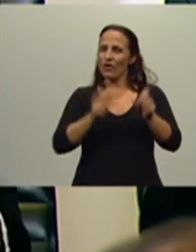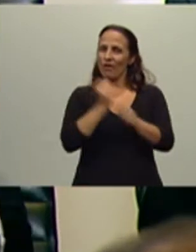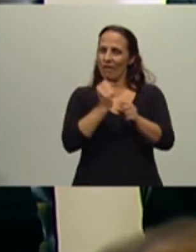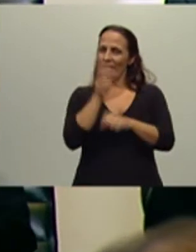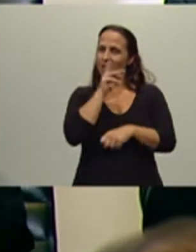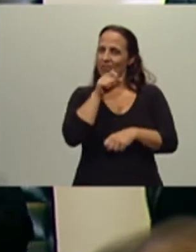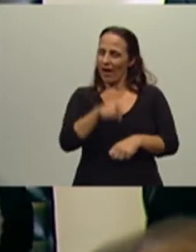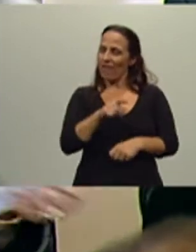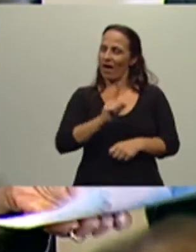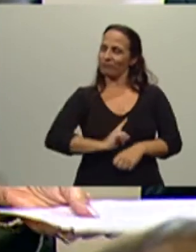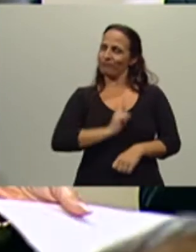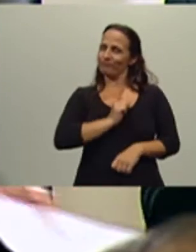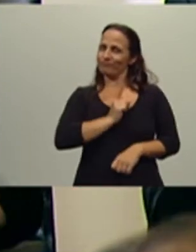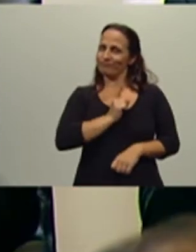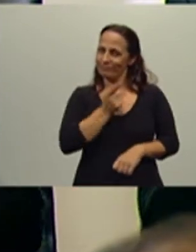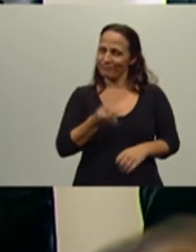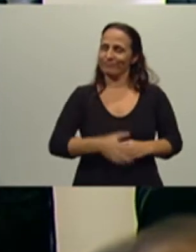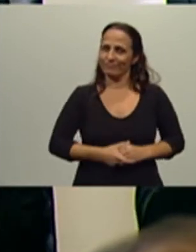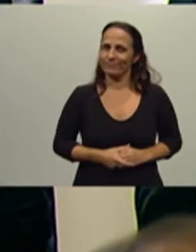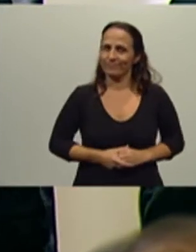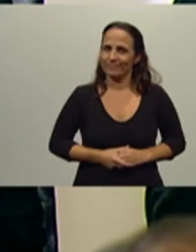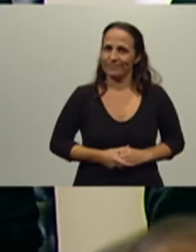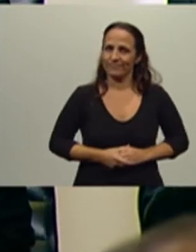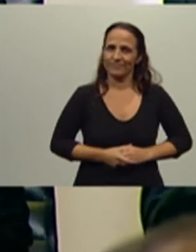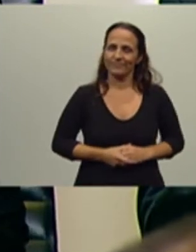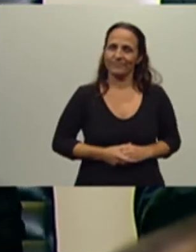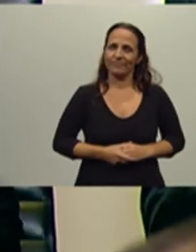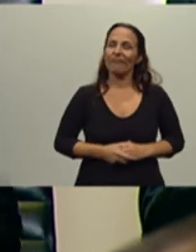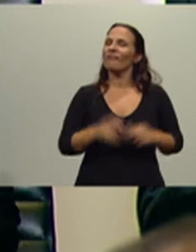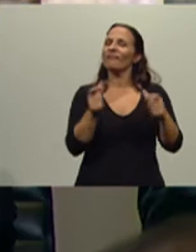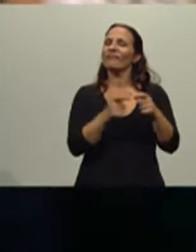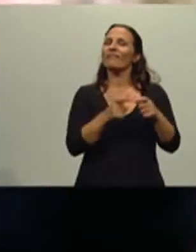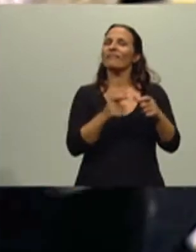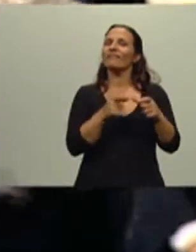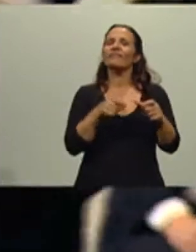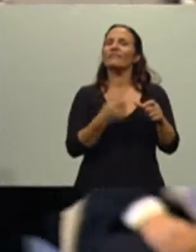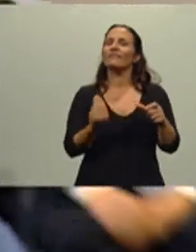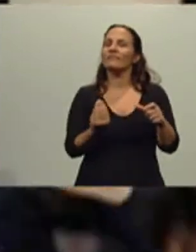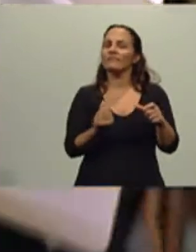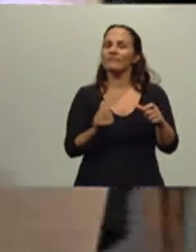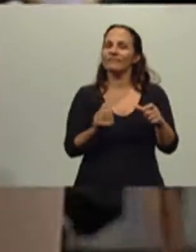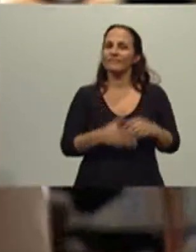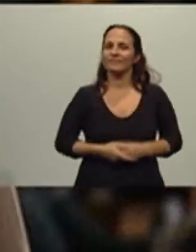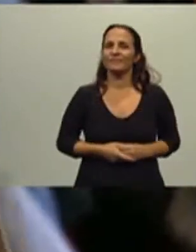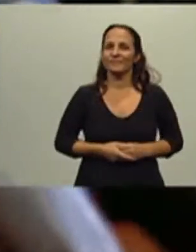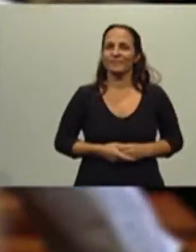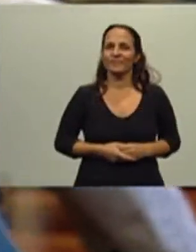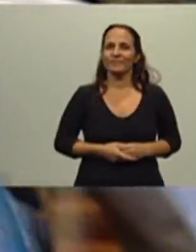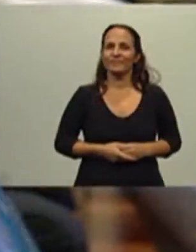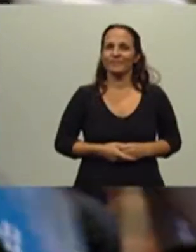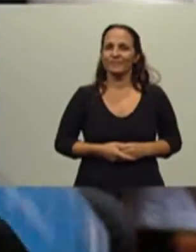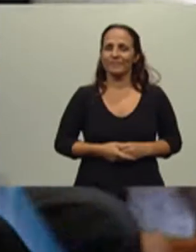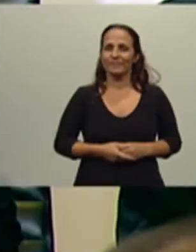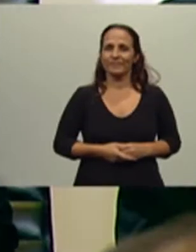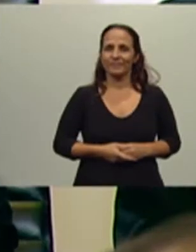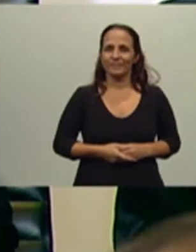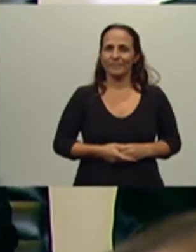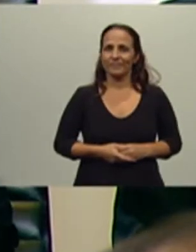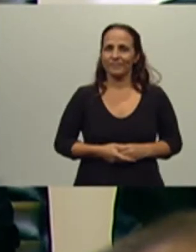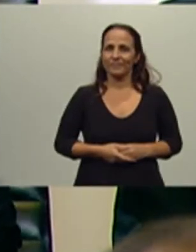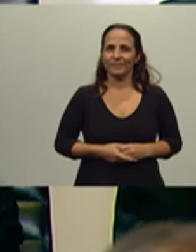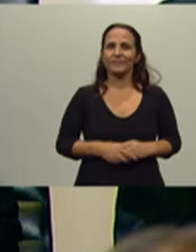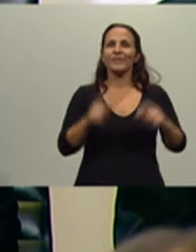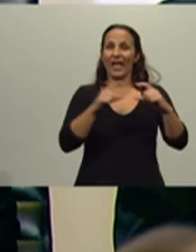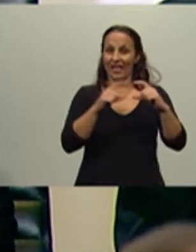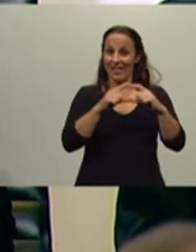tarjeta